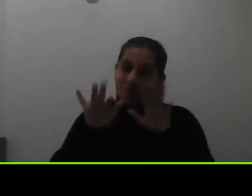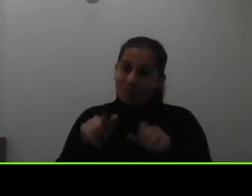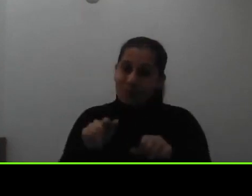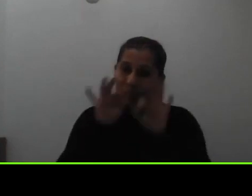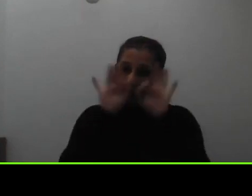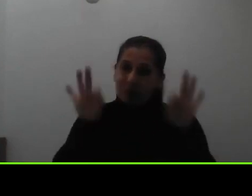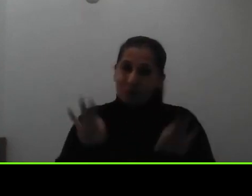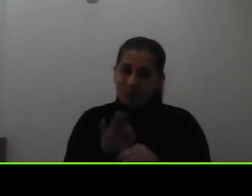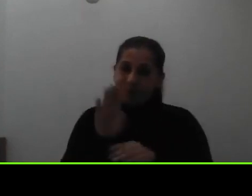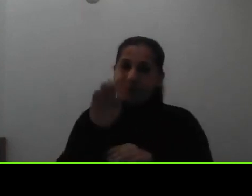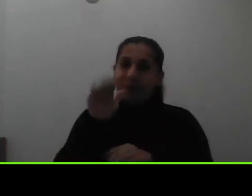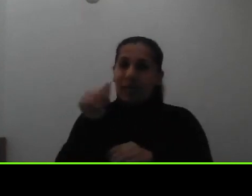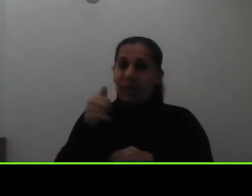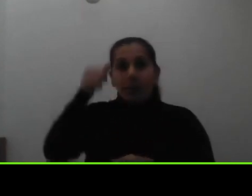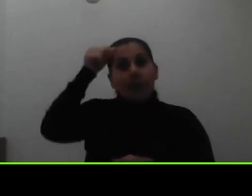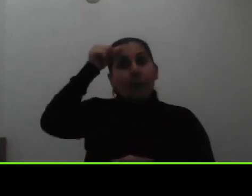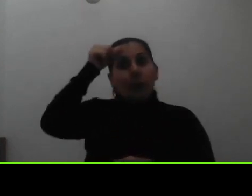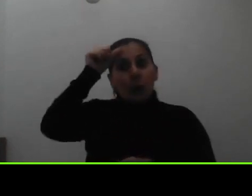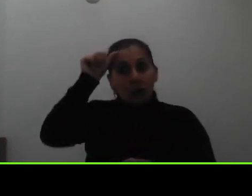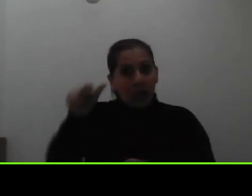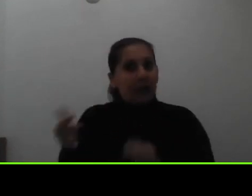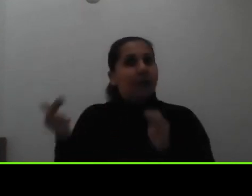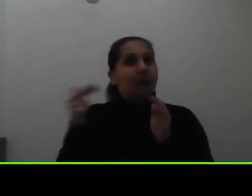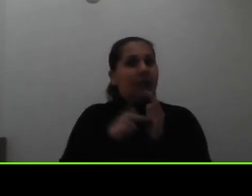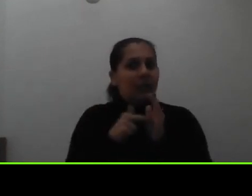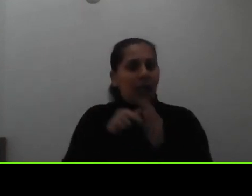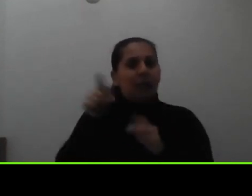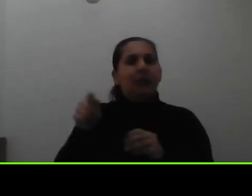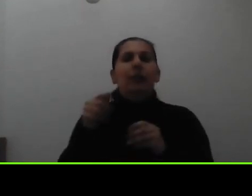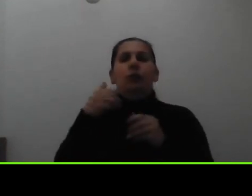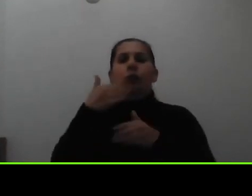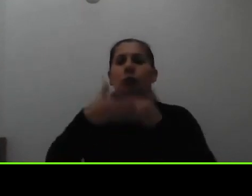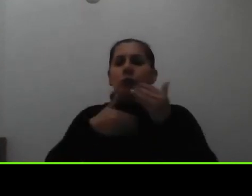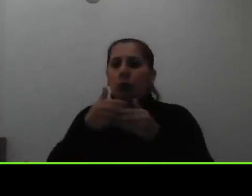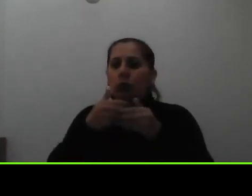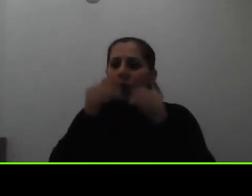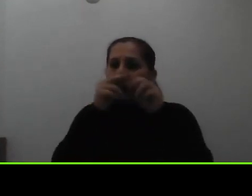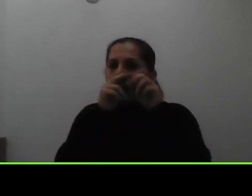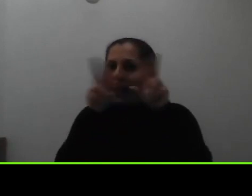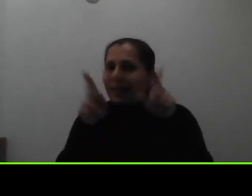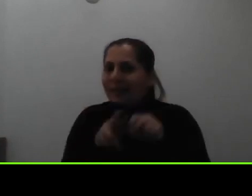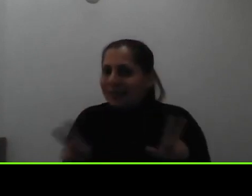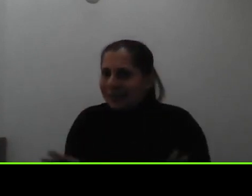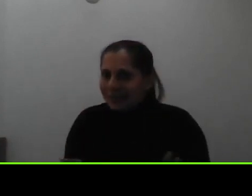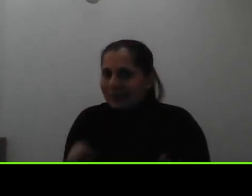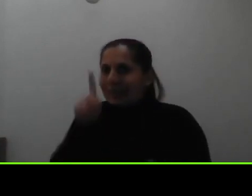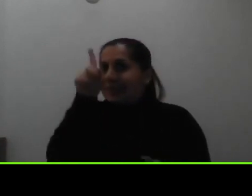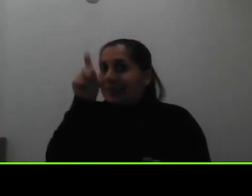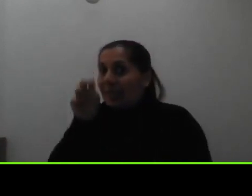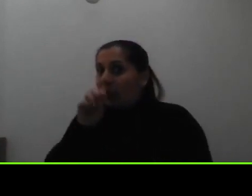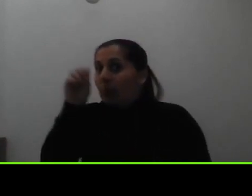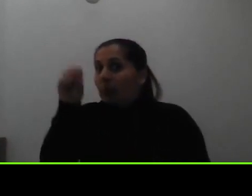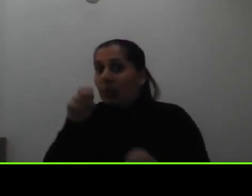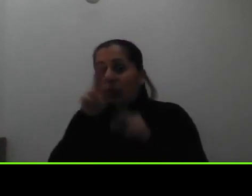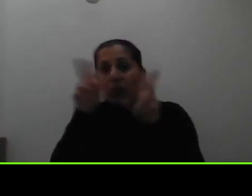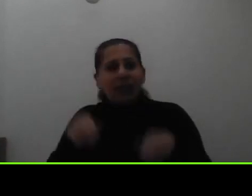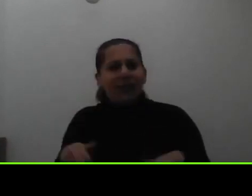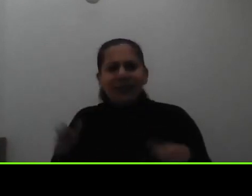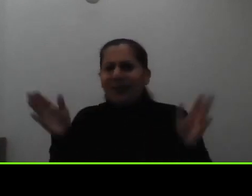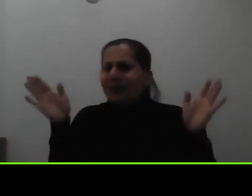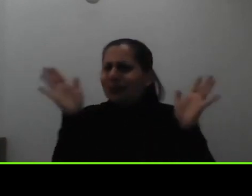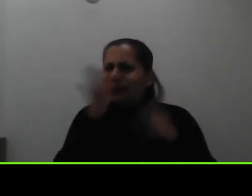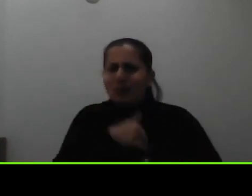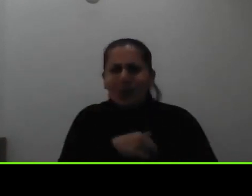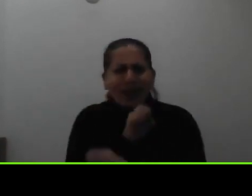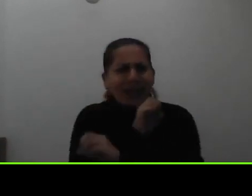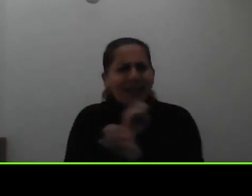recordarles nuevamente y reiterarles es un proceso en línea totalmente en línea 100% en línea no tenemos ninguna parte del